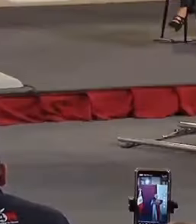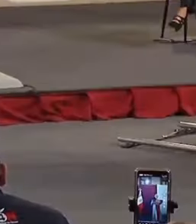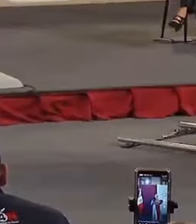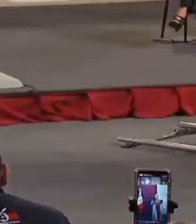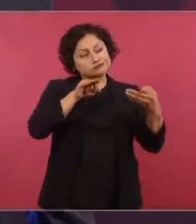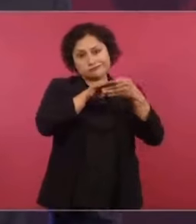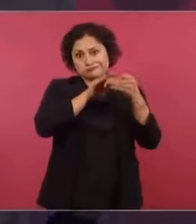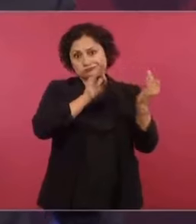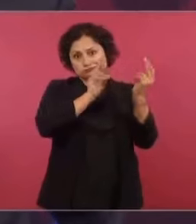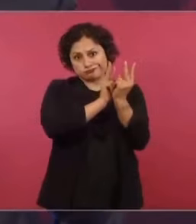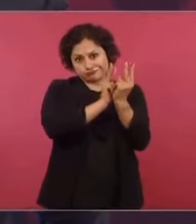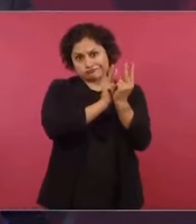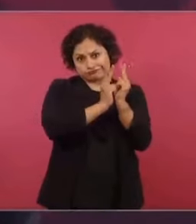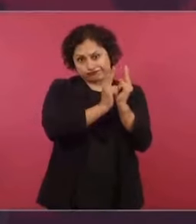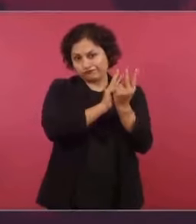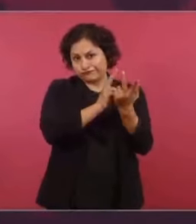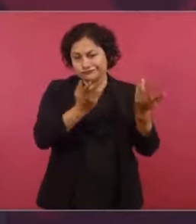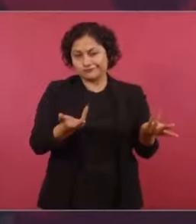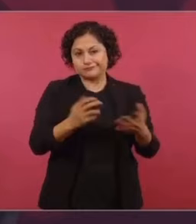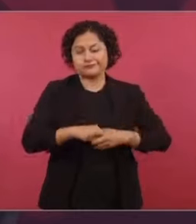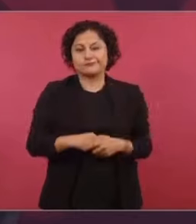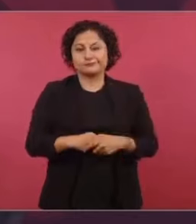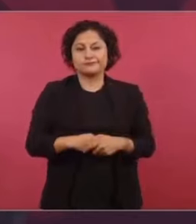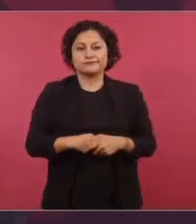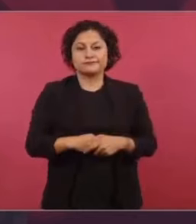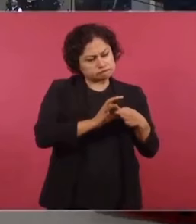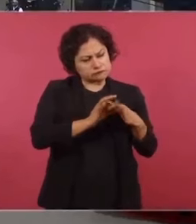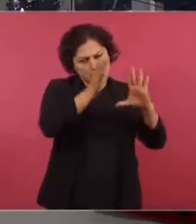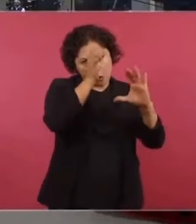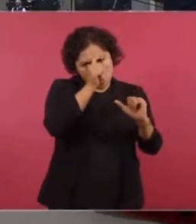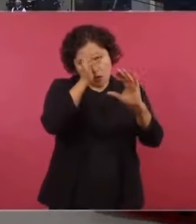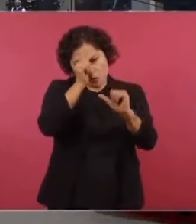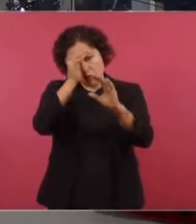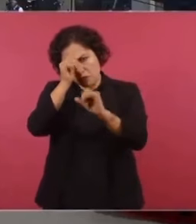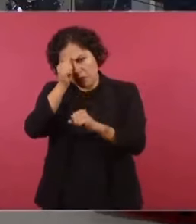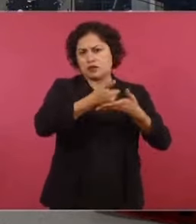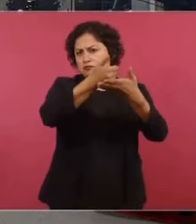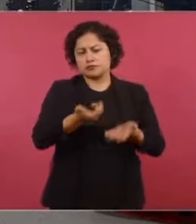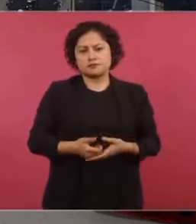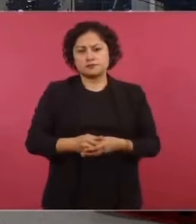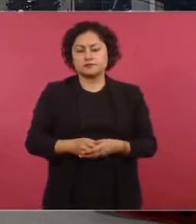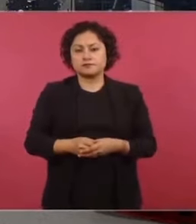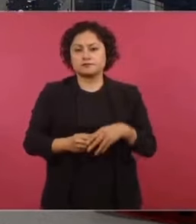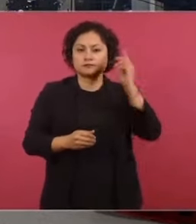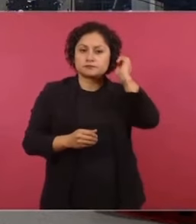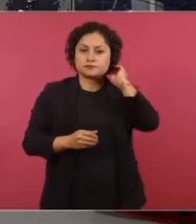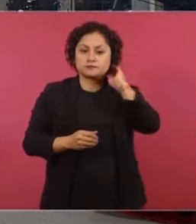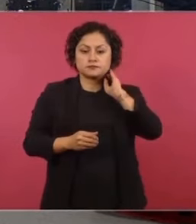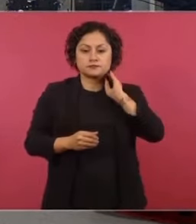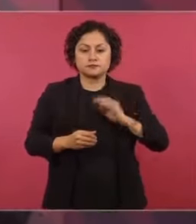Aquí nos tocó vivir. Y, además, si nos ponemos de acuerdo, nos ayudamos mutuamente. Ya no se puede